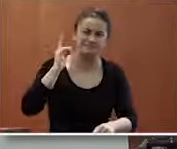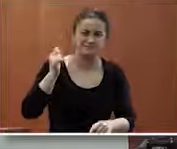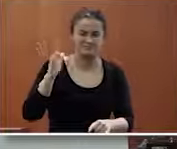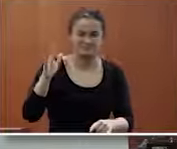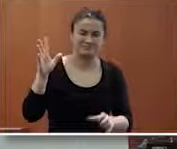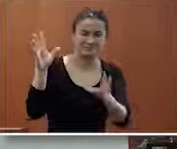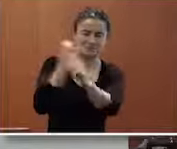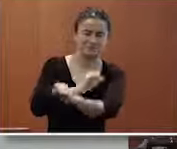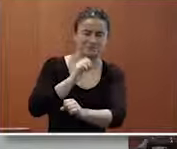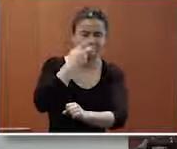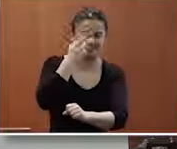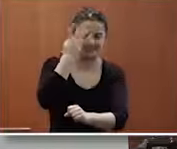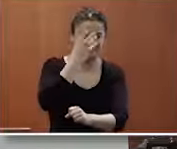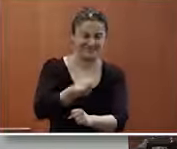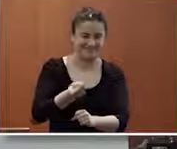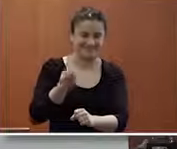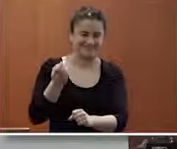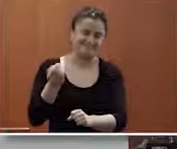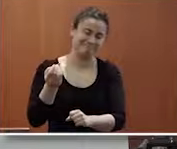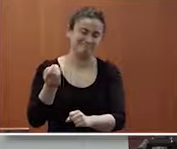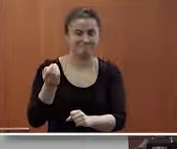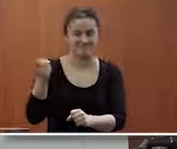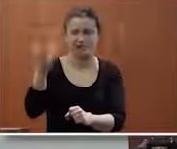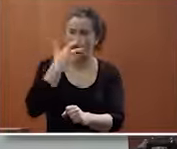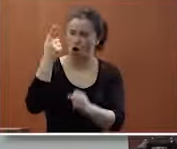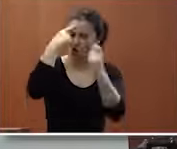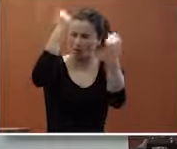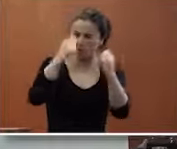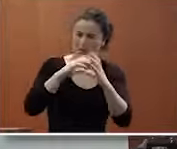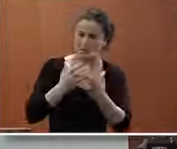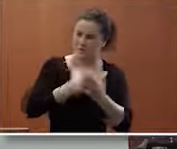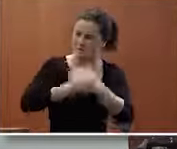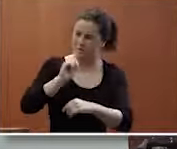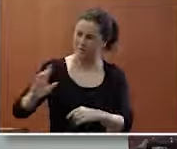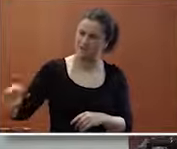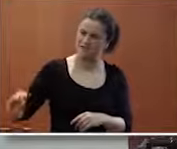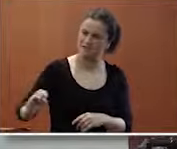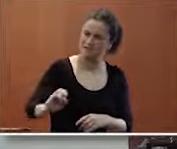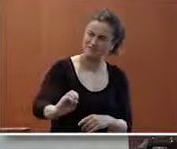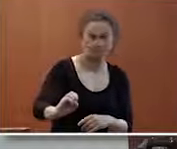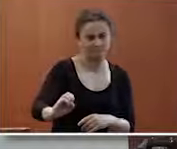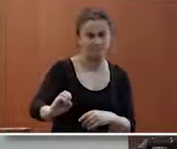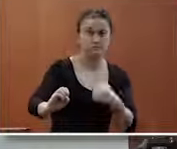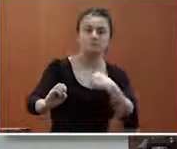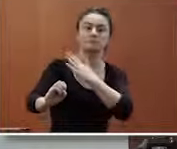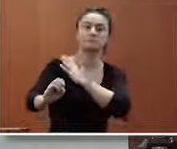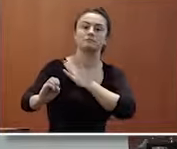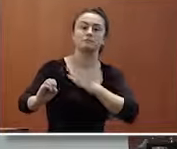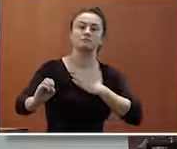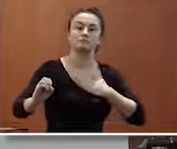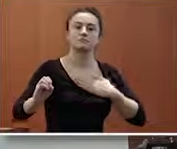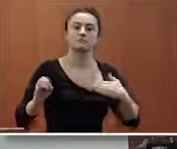tener no porque tengan que ser del mundo de la discapacidad sino sin tener un conocimiento directo de nuestro mundo verdad y sobre todo entendíamos que ahí lo que había realmente era un business